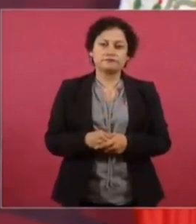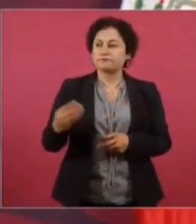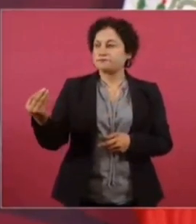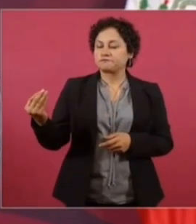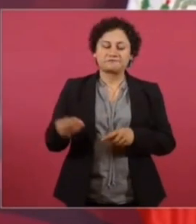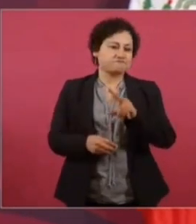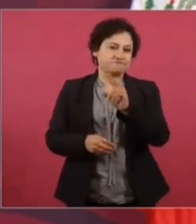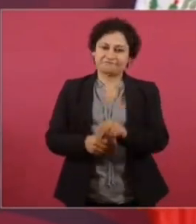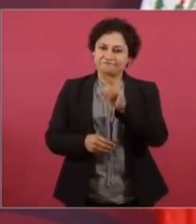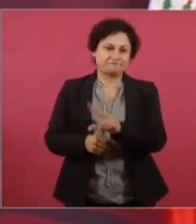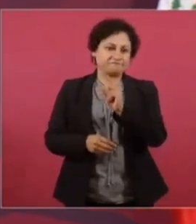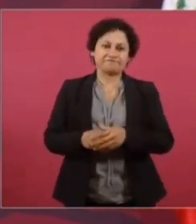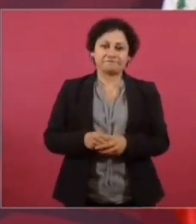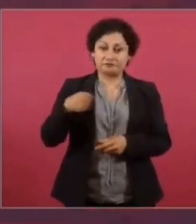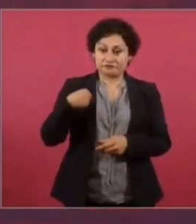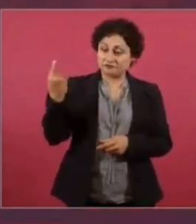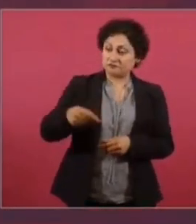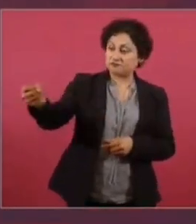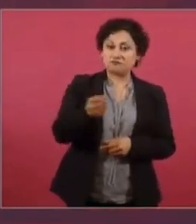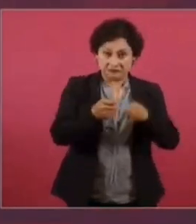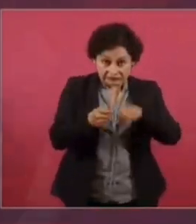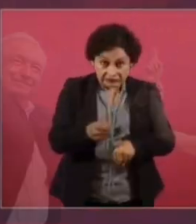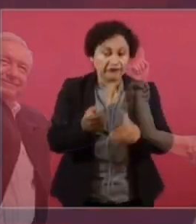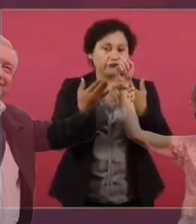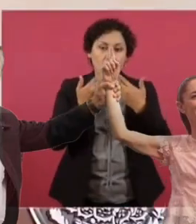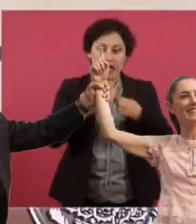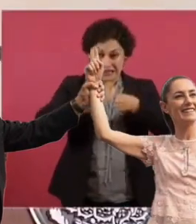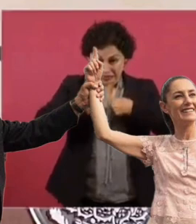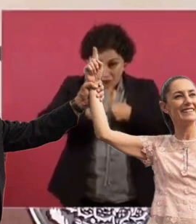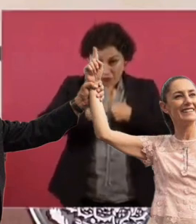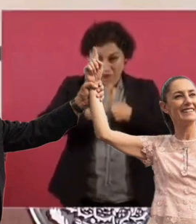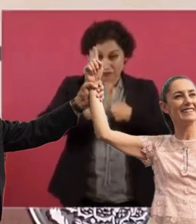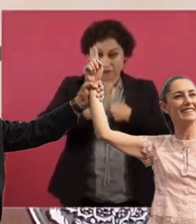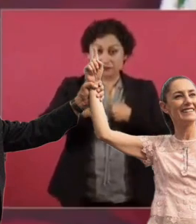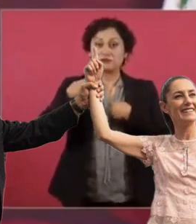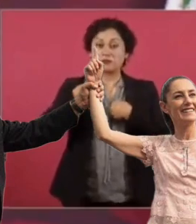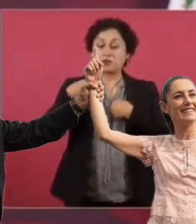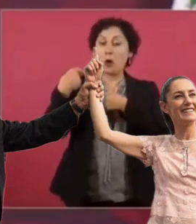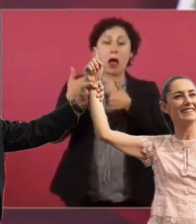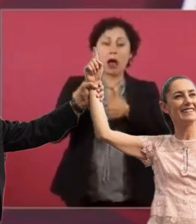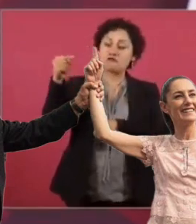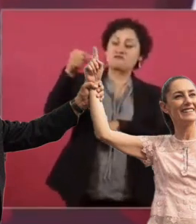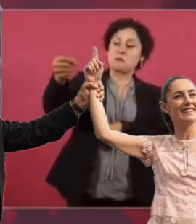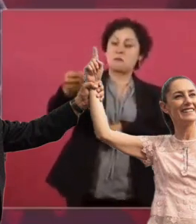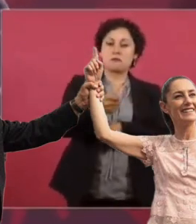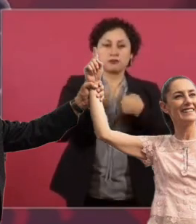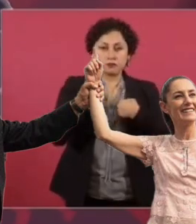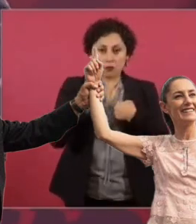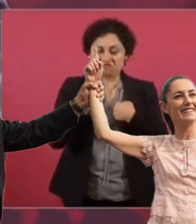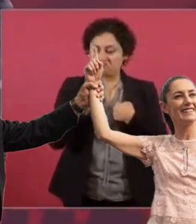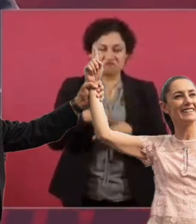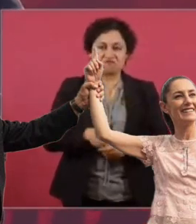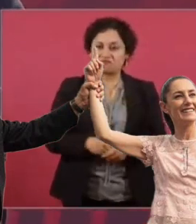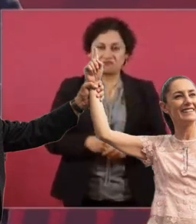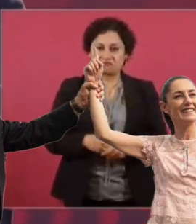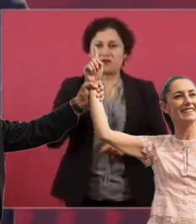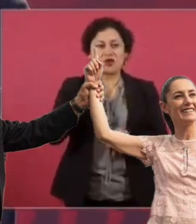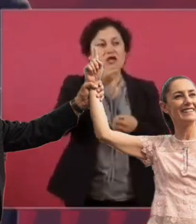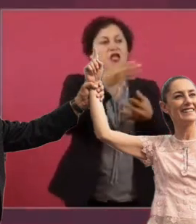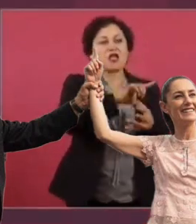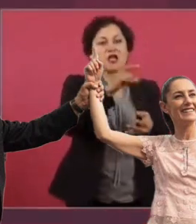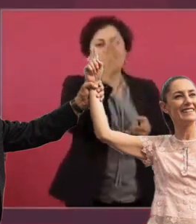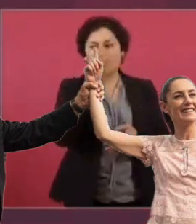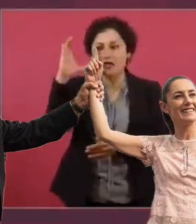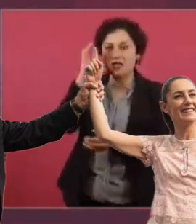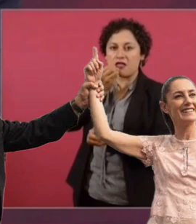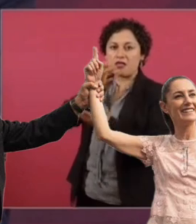No, no, no, no. Aquí no hay dedazo. O sea, yo no voy. No estoy influyendo. Y no tengo doble discurso. Yo tengo.